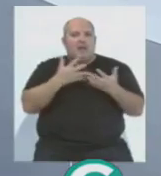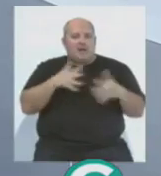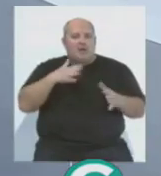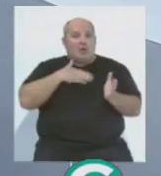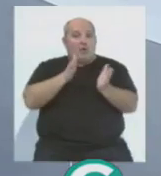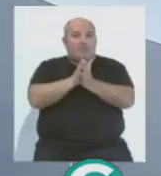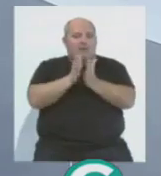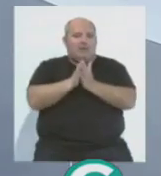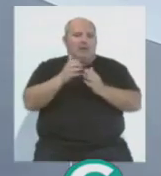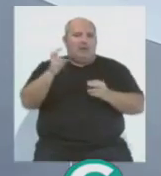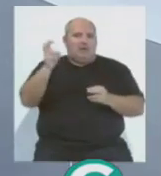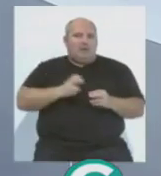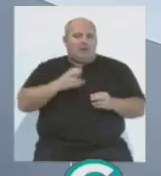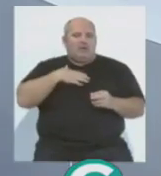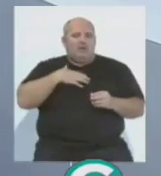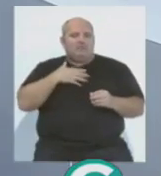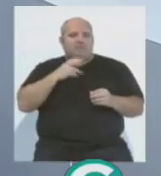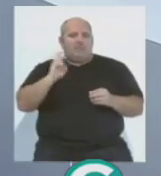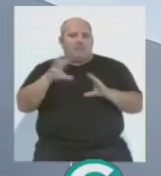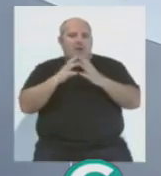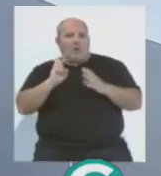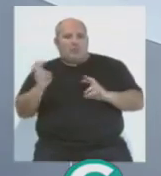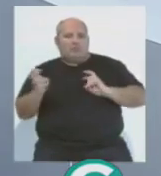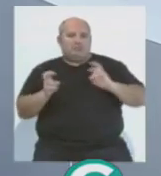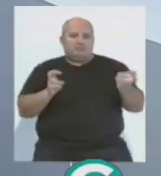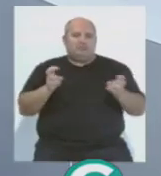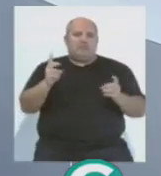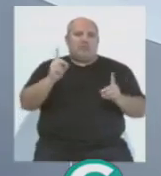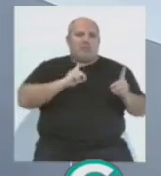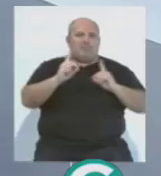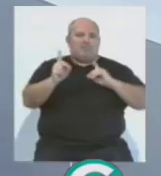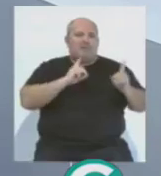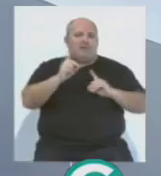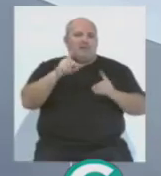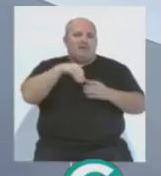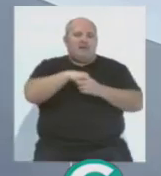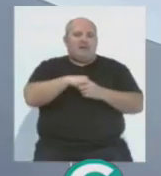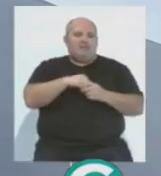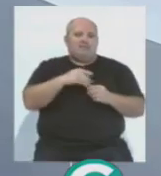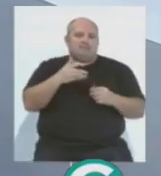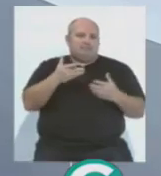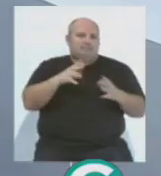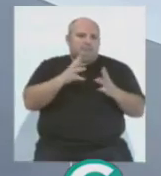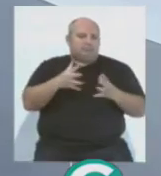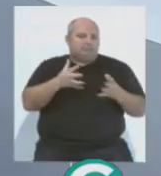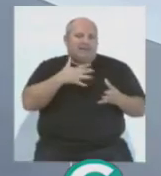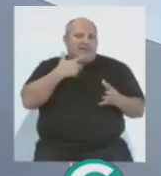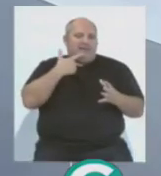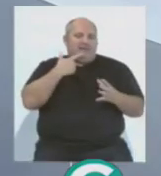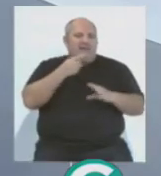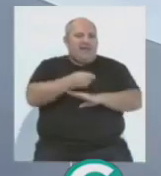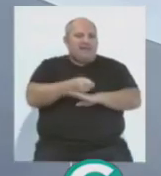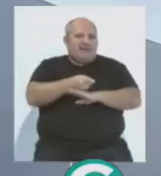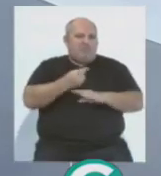a los compañeros, que cuando venía él tenía que lanzarle el balón, el compañero se lo tenía que devolver con el interior de un pie, con el interior del otro, entonces lo